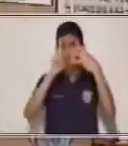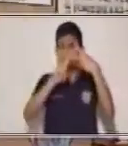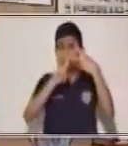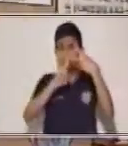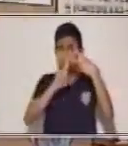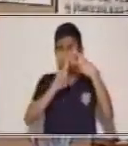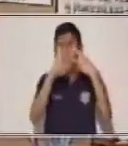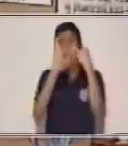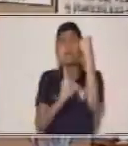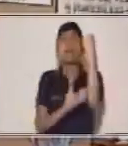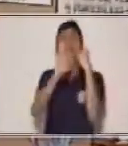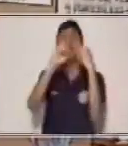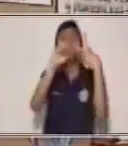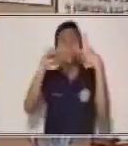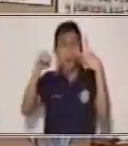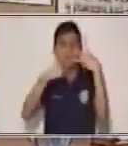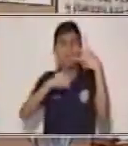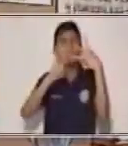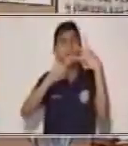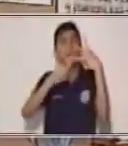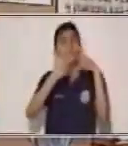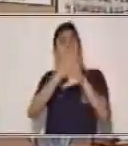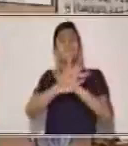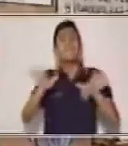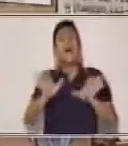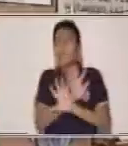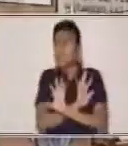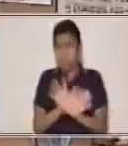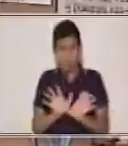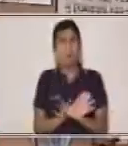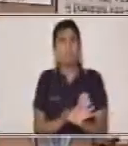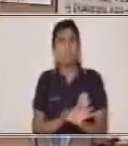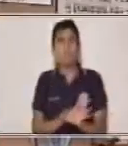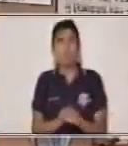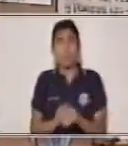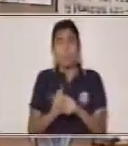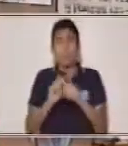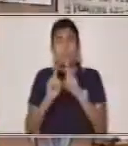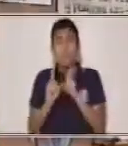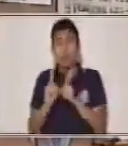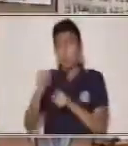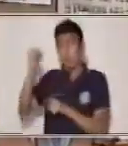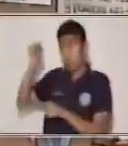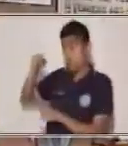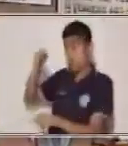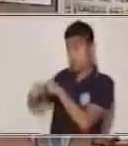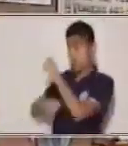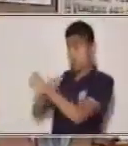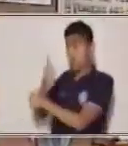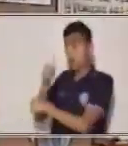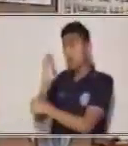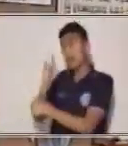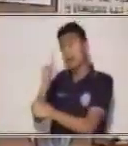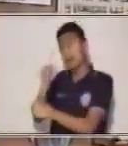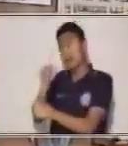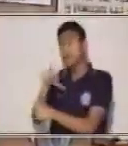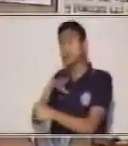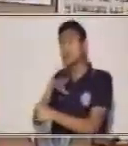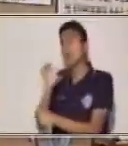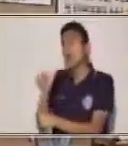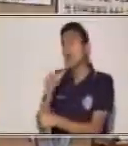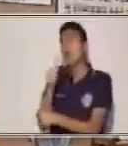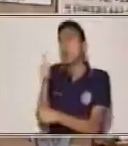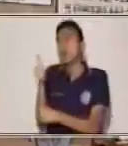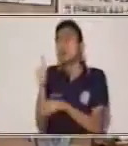parte que la tiene la fábula y que no la posee el cuento. Y es la